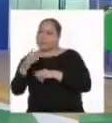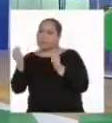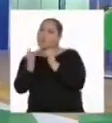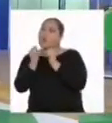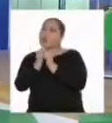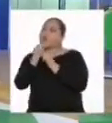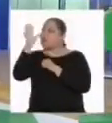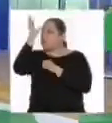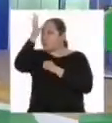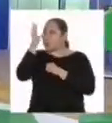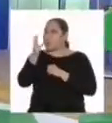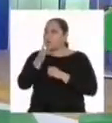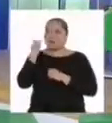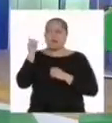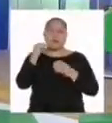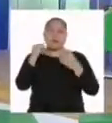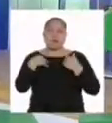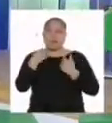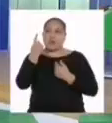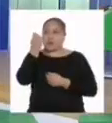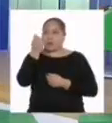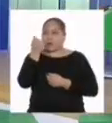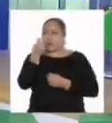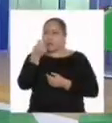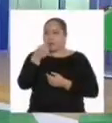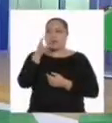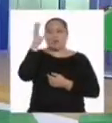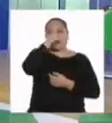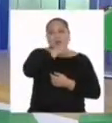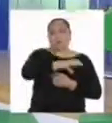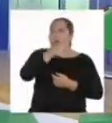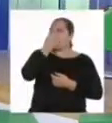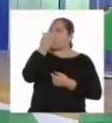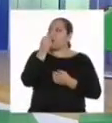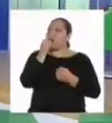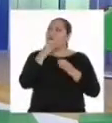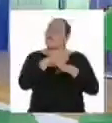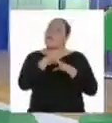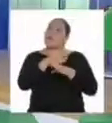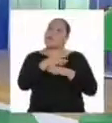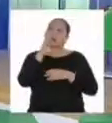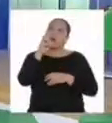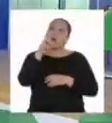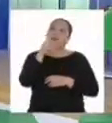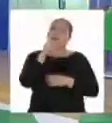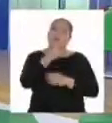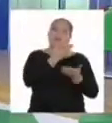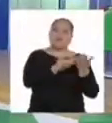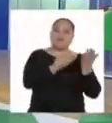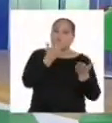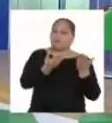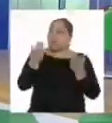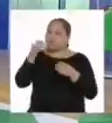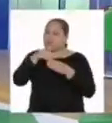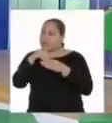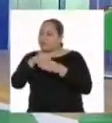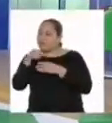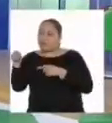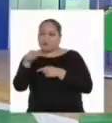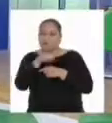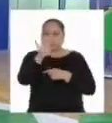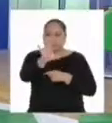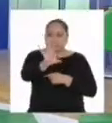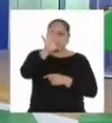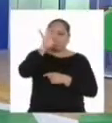junto con sus padres y como no tenían el dinero suficiente, buscaron opciones de créditos. Compararon entidades financieras y